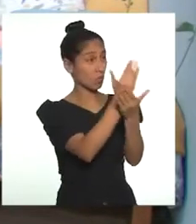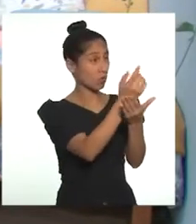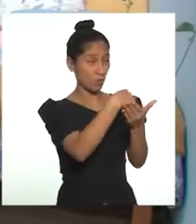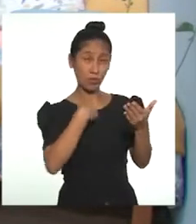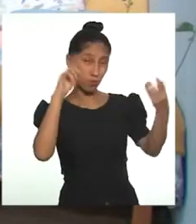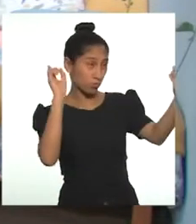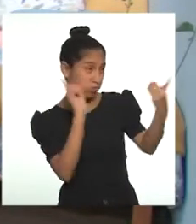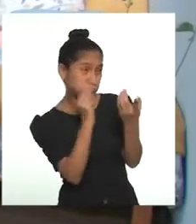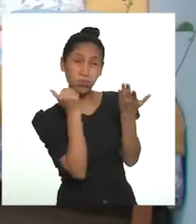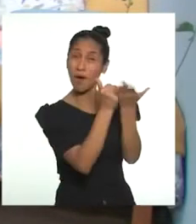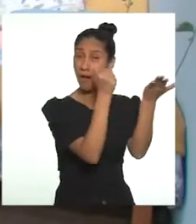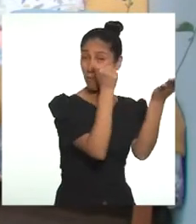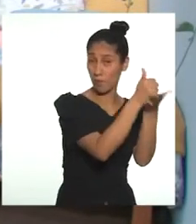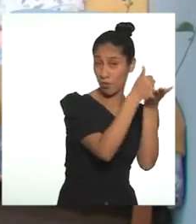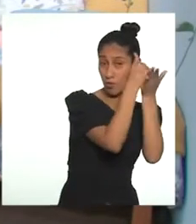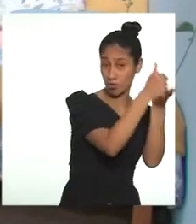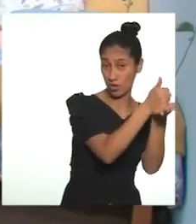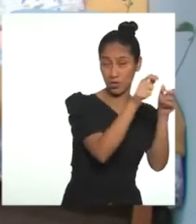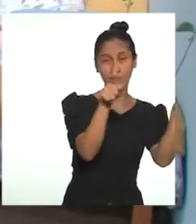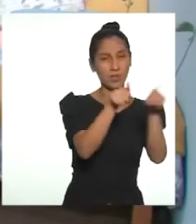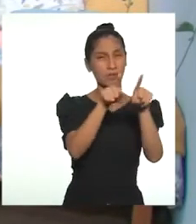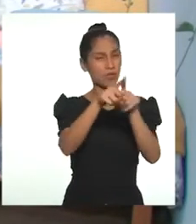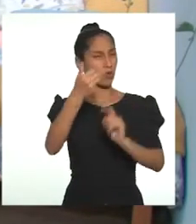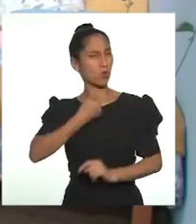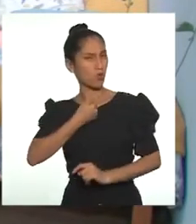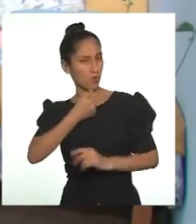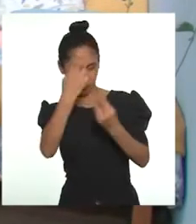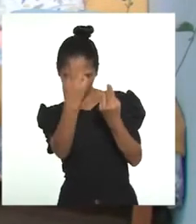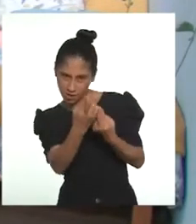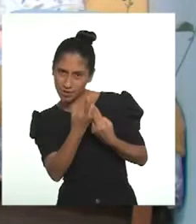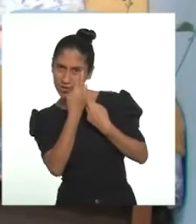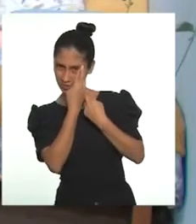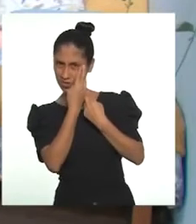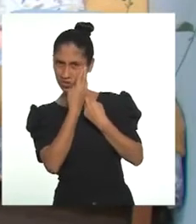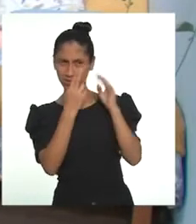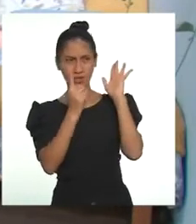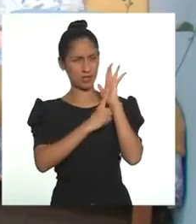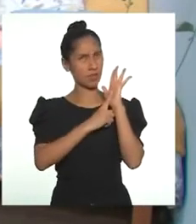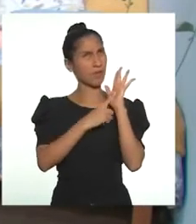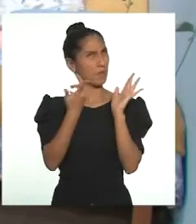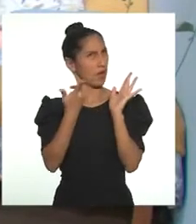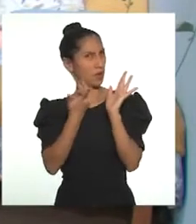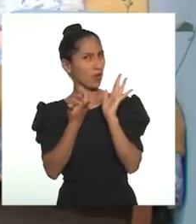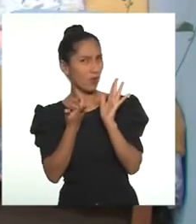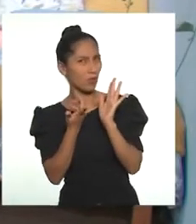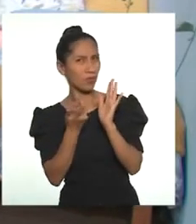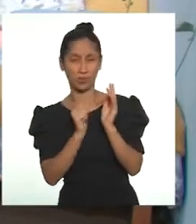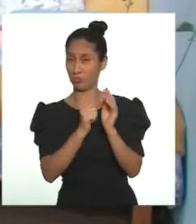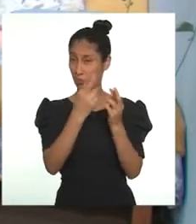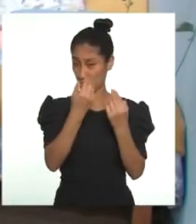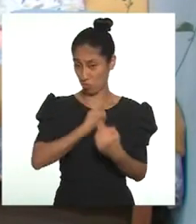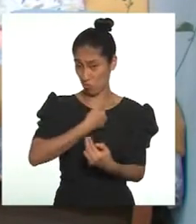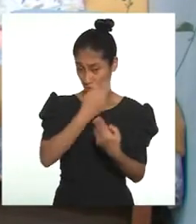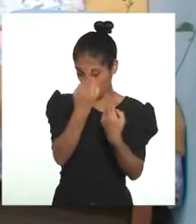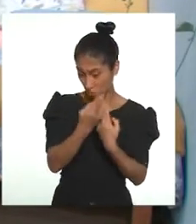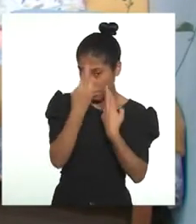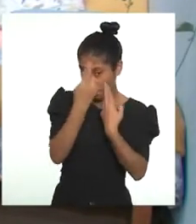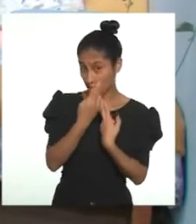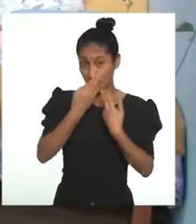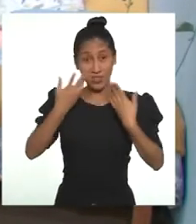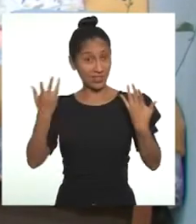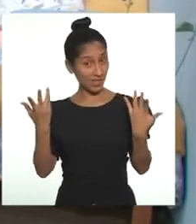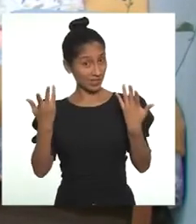Y por último está el autorespeto. Esta palabra puede sonar obvia. Es el respeto que tenemos hacia